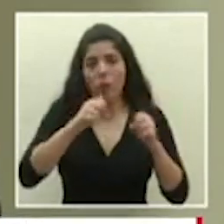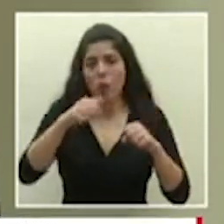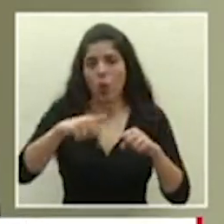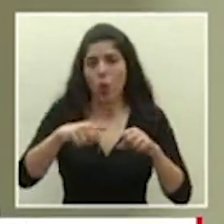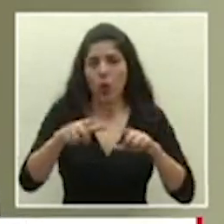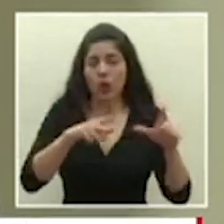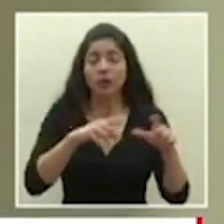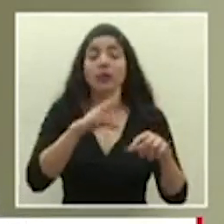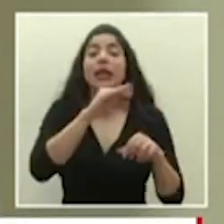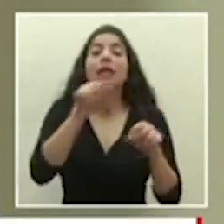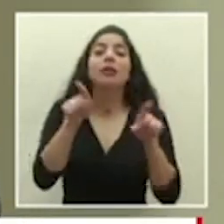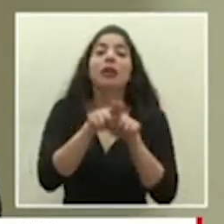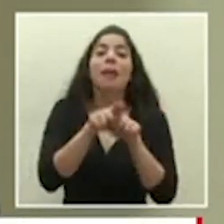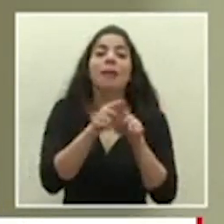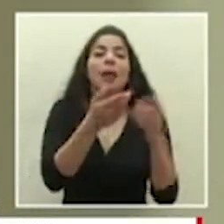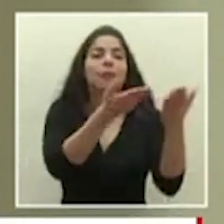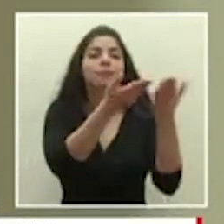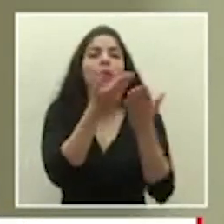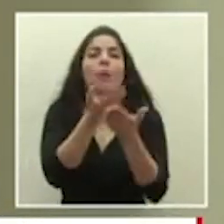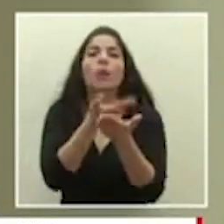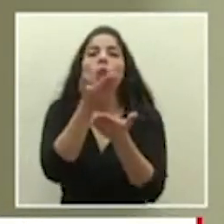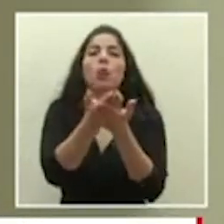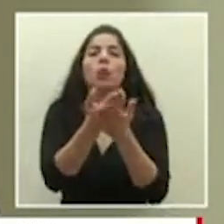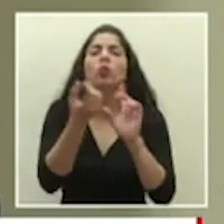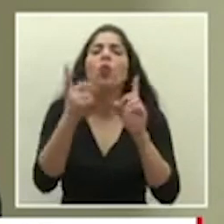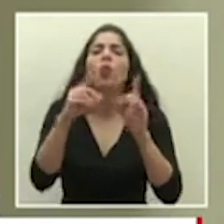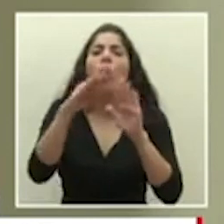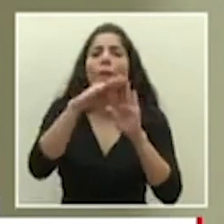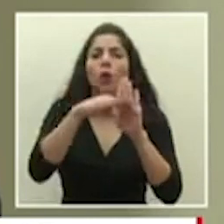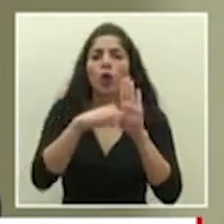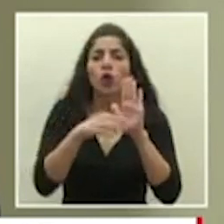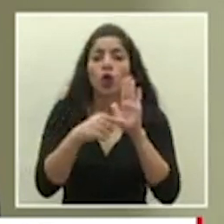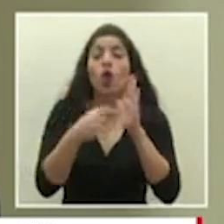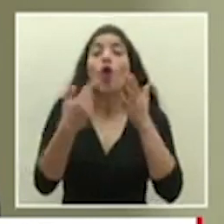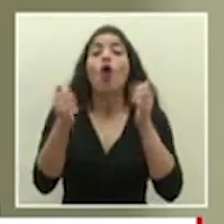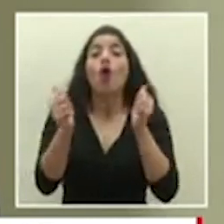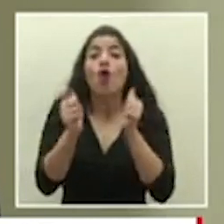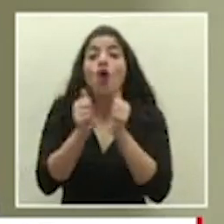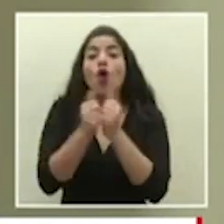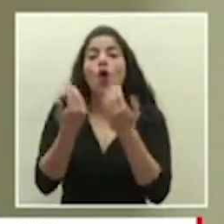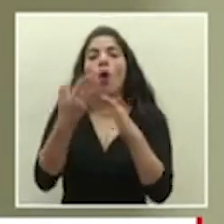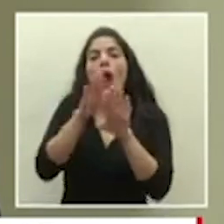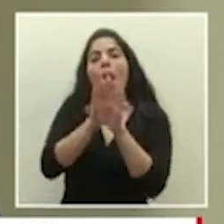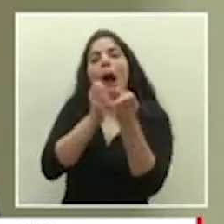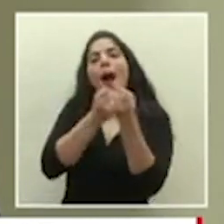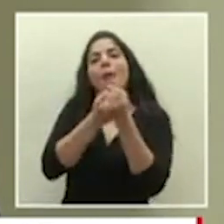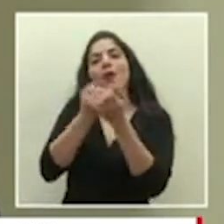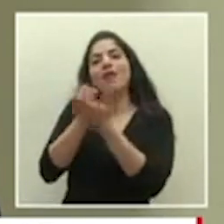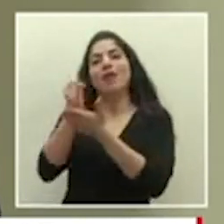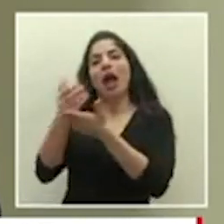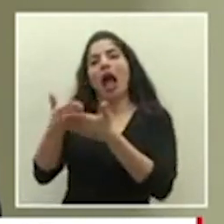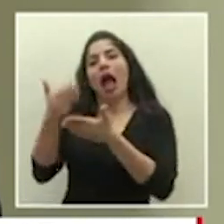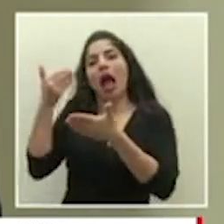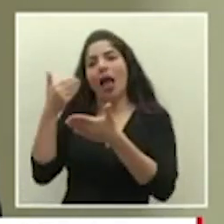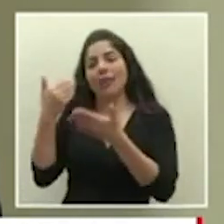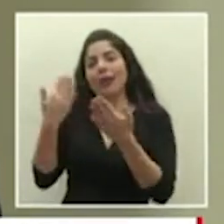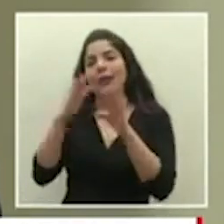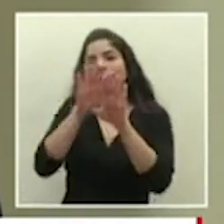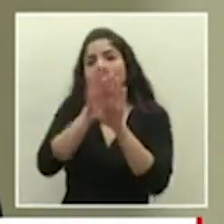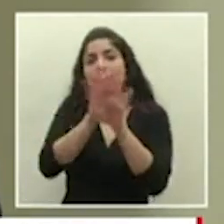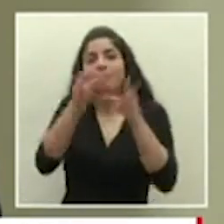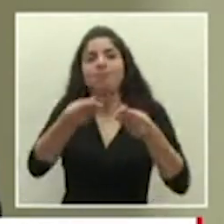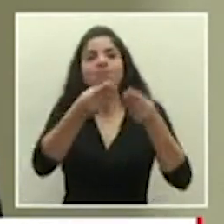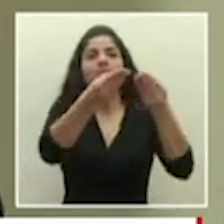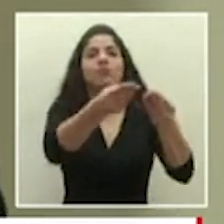propuesta del protocolo ya bajo una sombrilla de investigación la cual se estaría presentando al comité